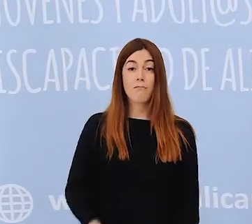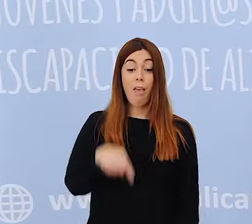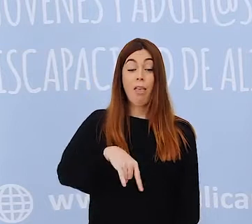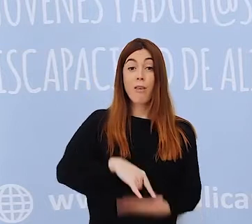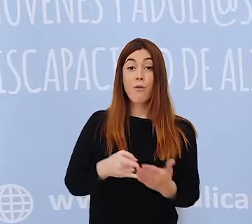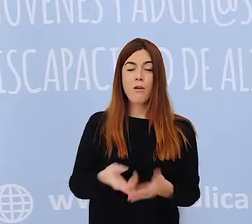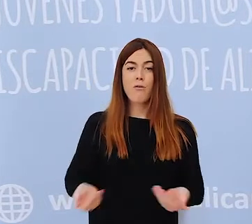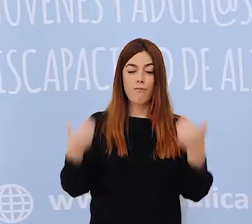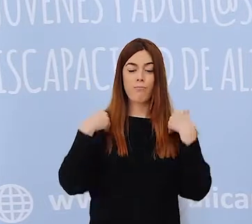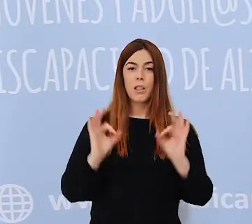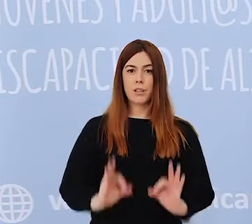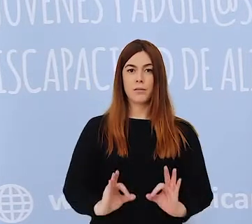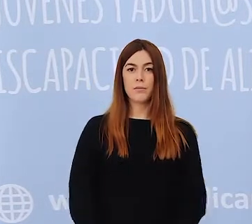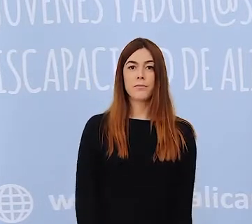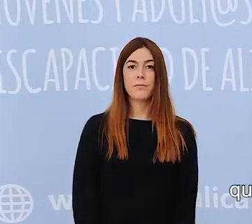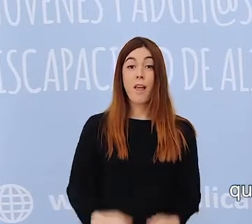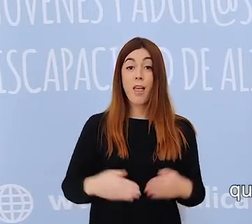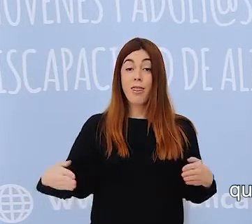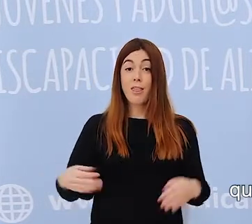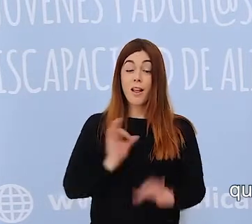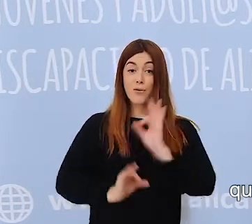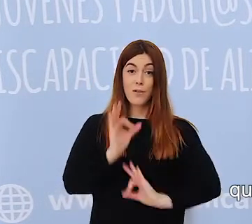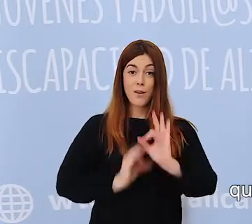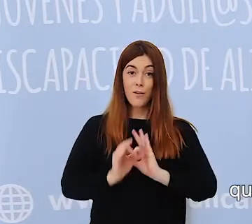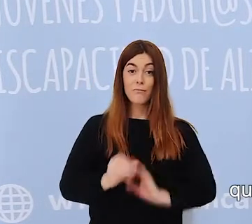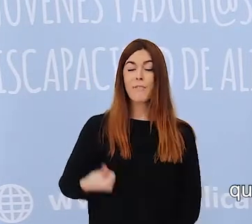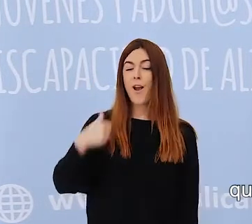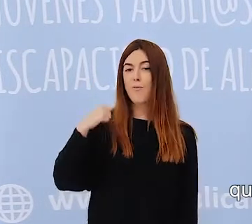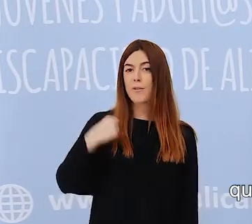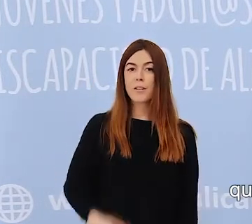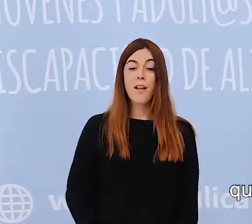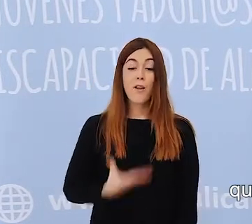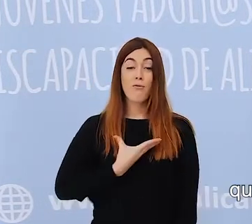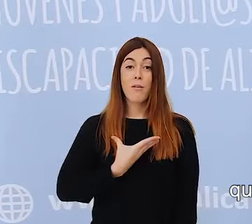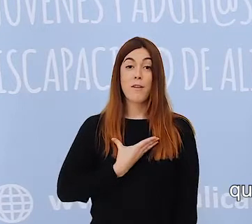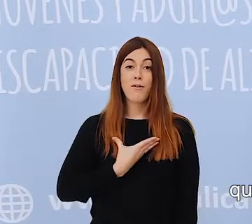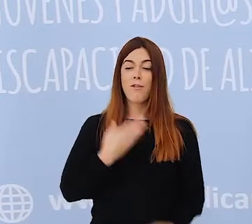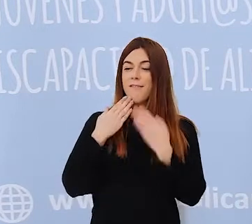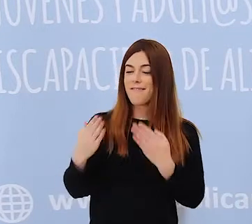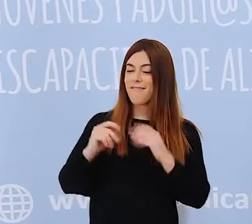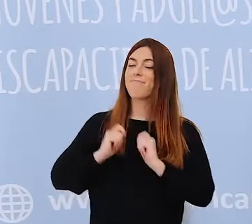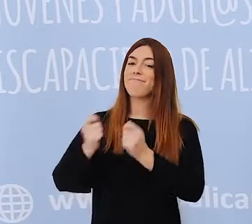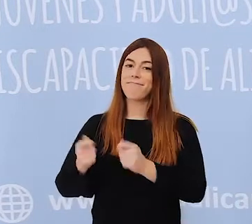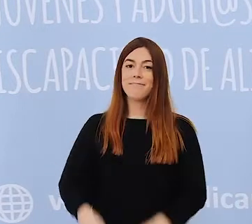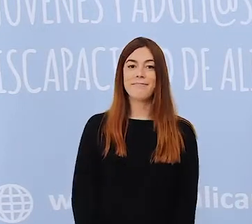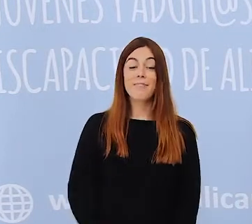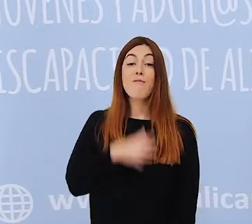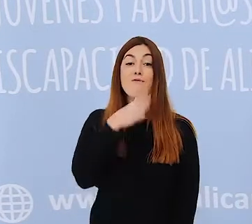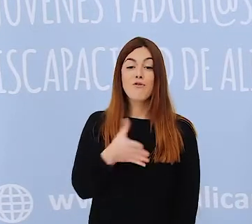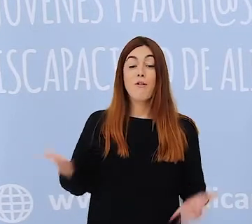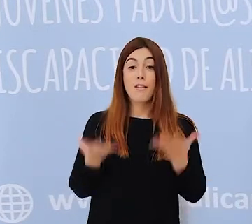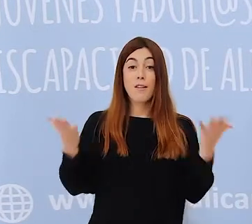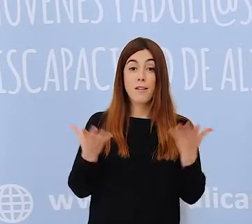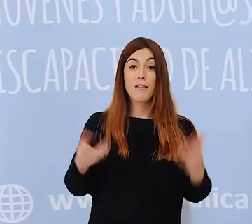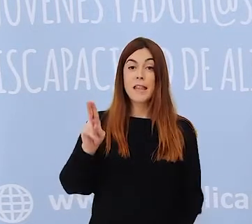encarga de ello. Desde la Asociación ANDA, queremos aprovechar para dar las gracias al Ayuntamiento por esta